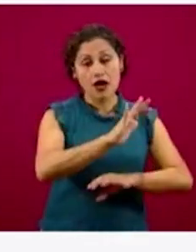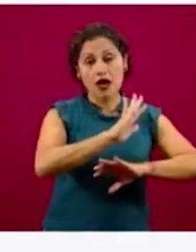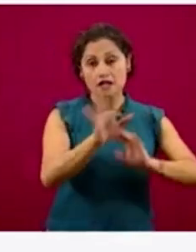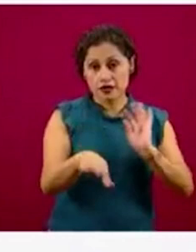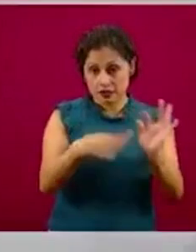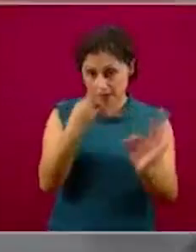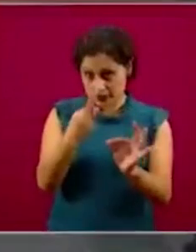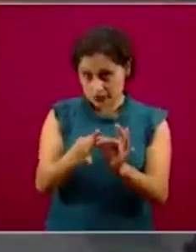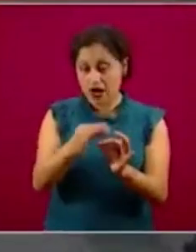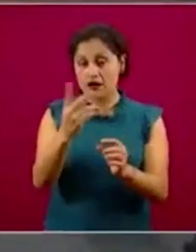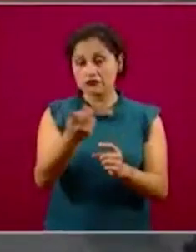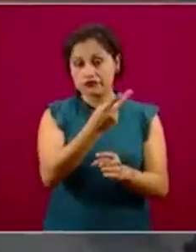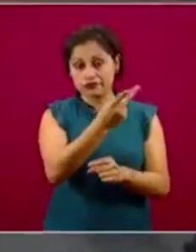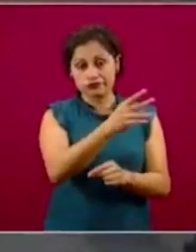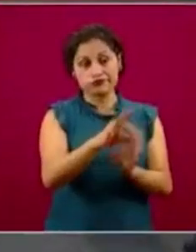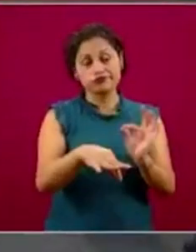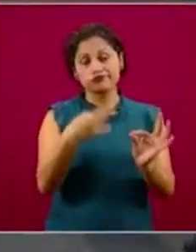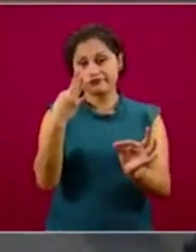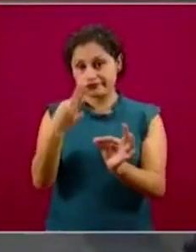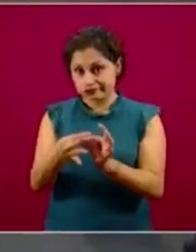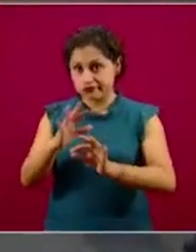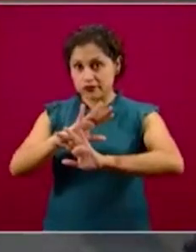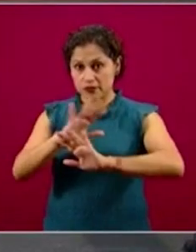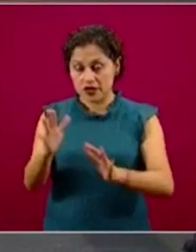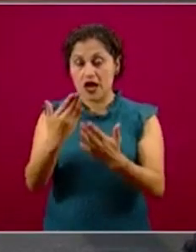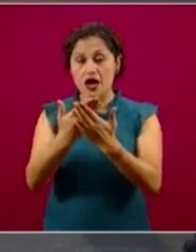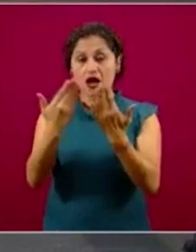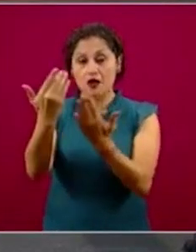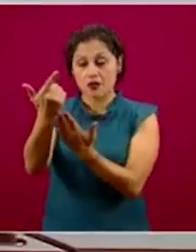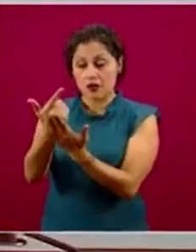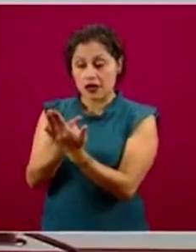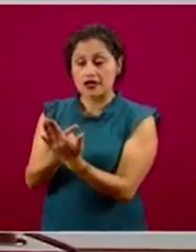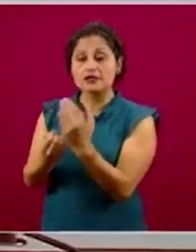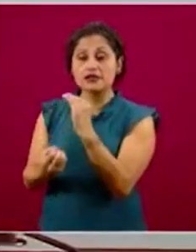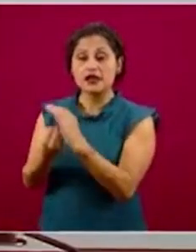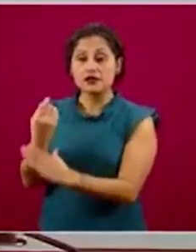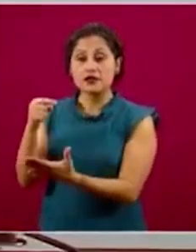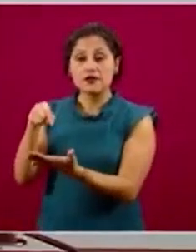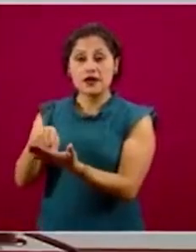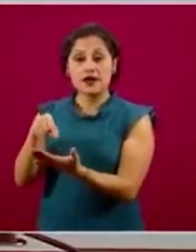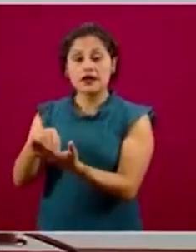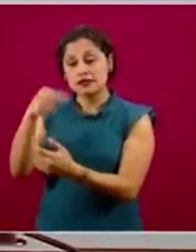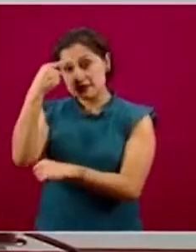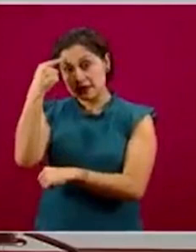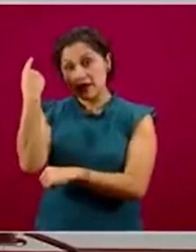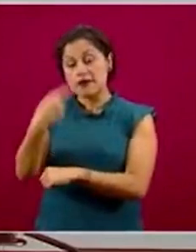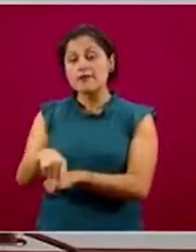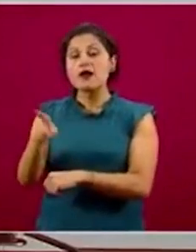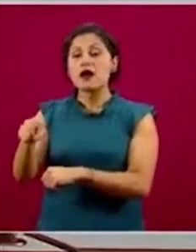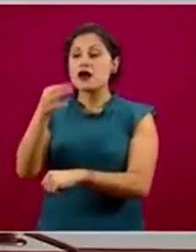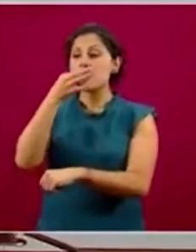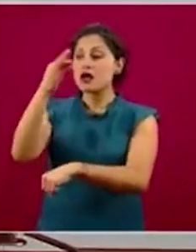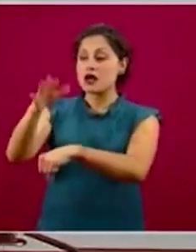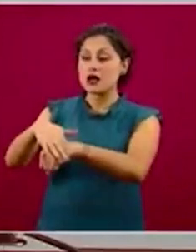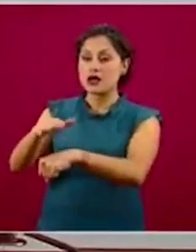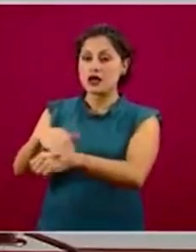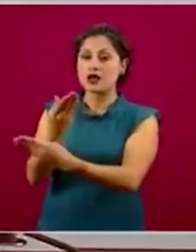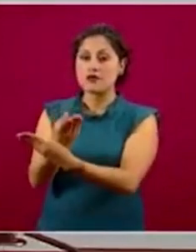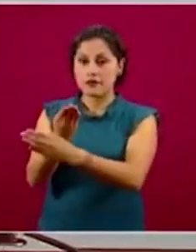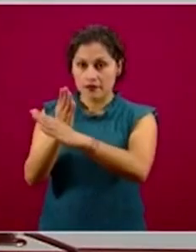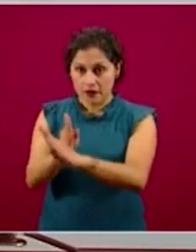y están ahora en una lista para que la entreguemos a los bancos, los bancos puedan